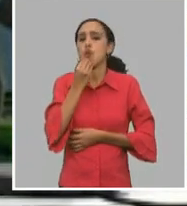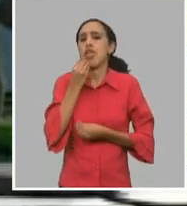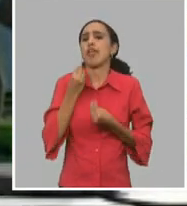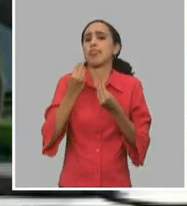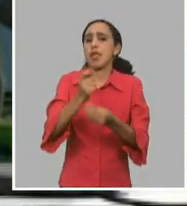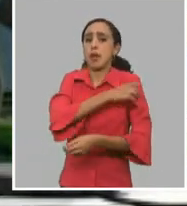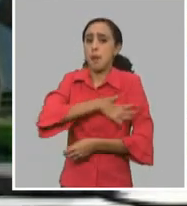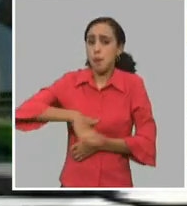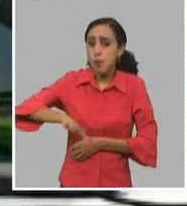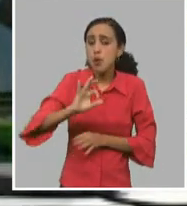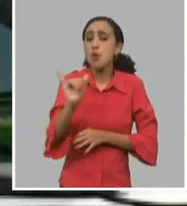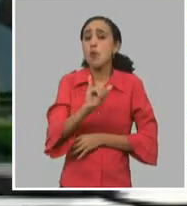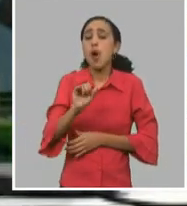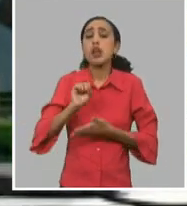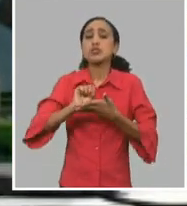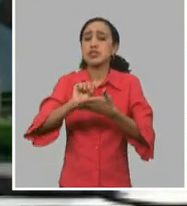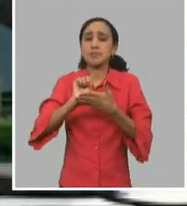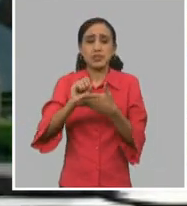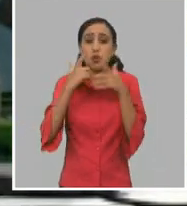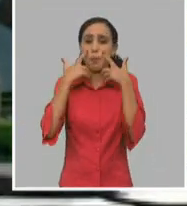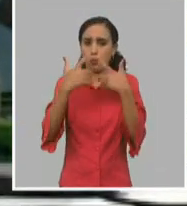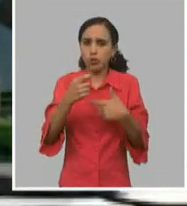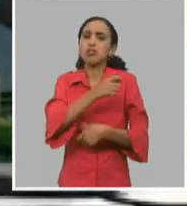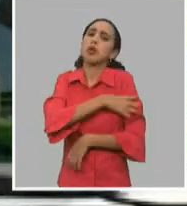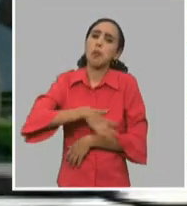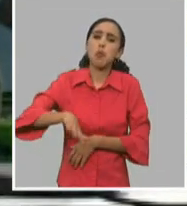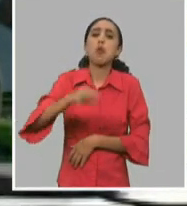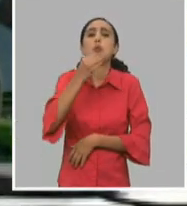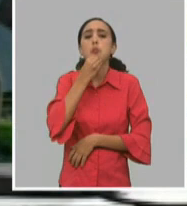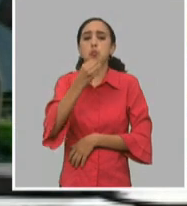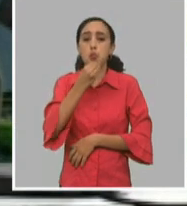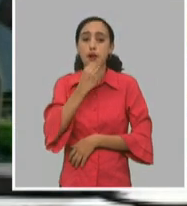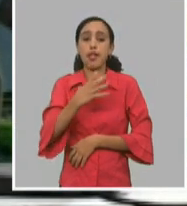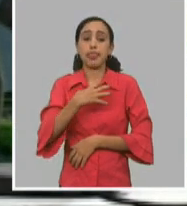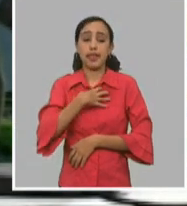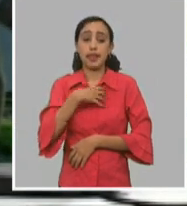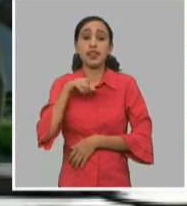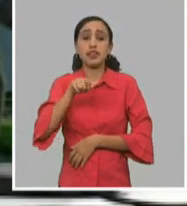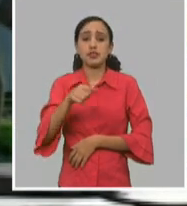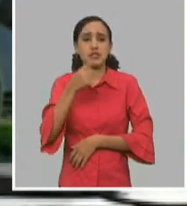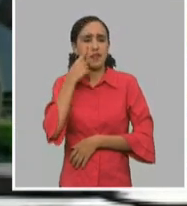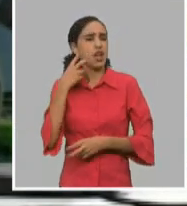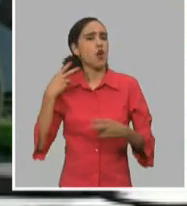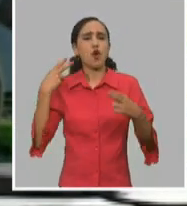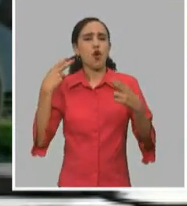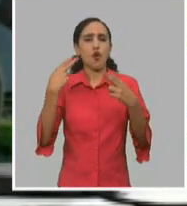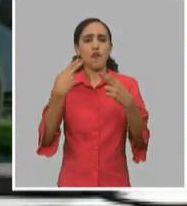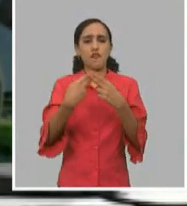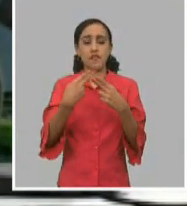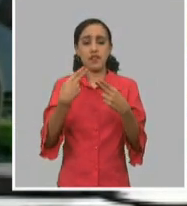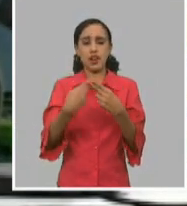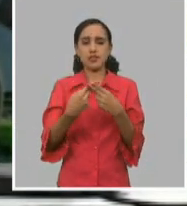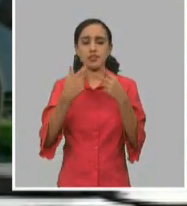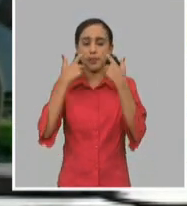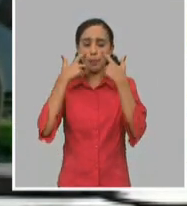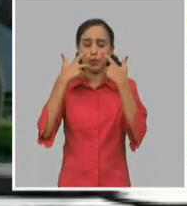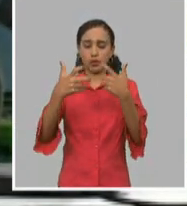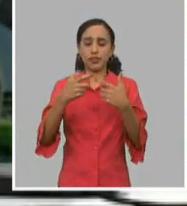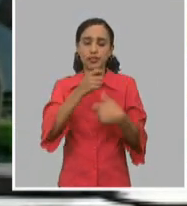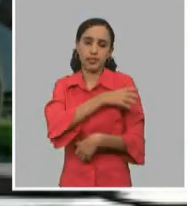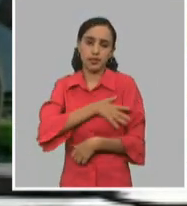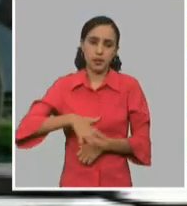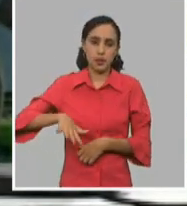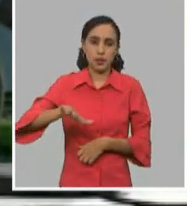pueblo tuviera los servicios más elementales. Yo creo que entonces eso también nos sirvió, nos transmitió la confianza y fue muy importante.